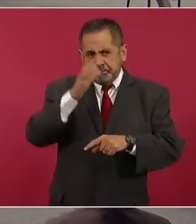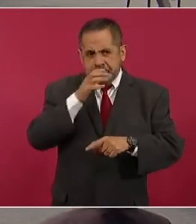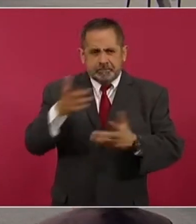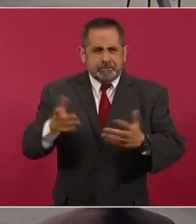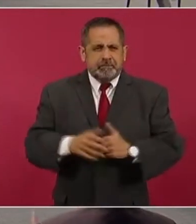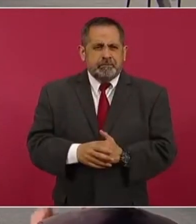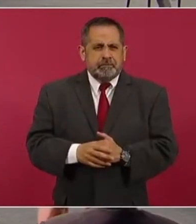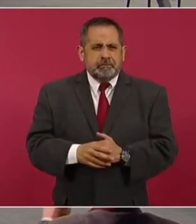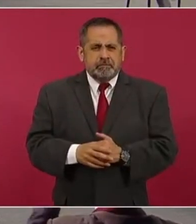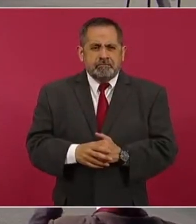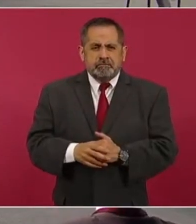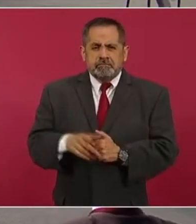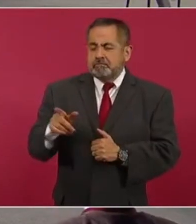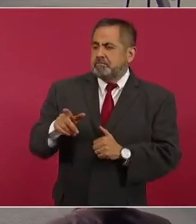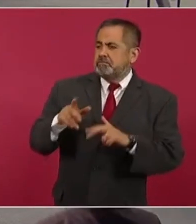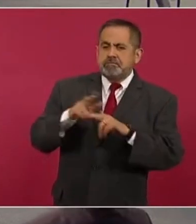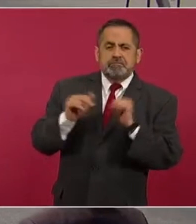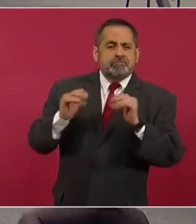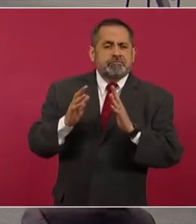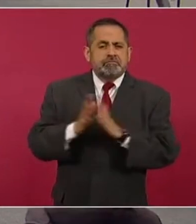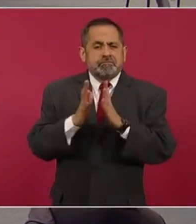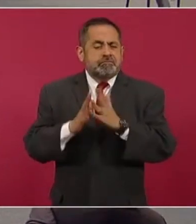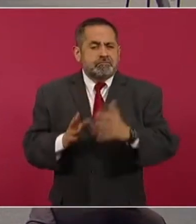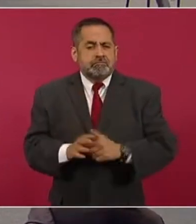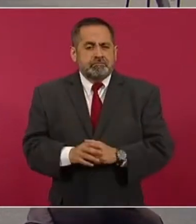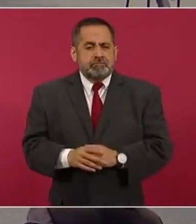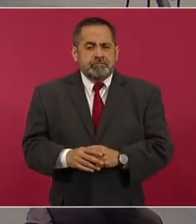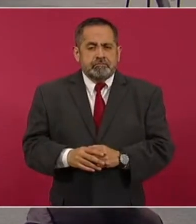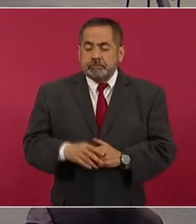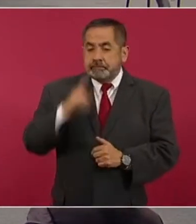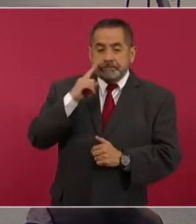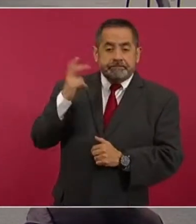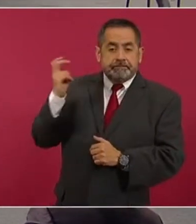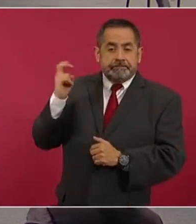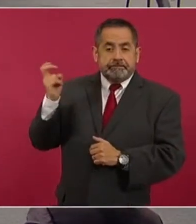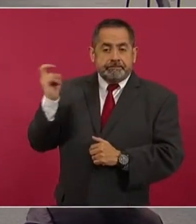aceptan la democracia? miren eso